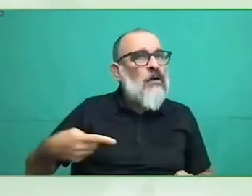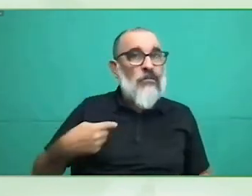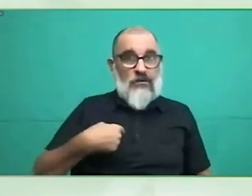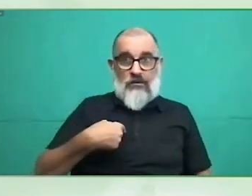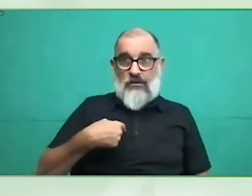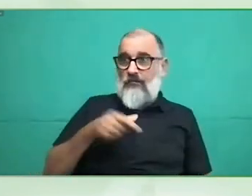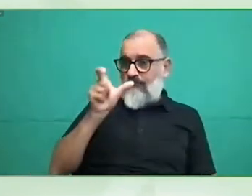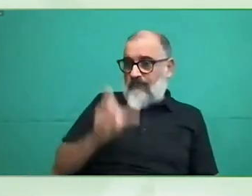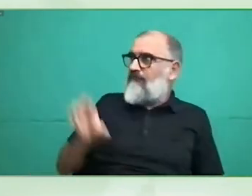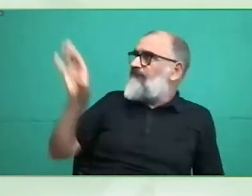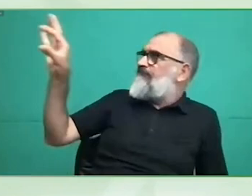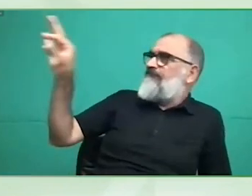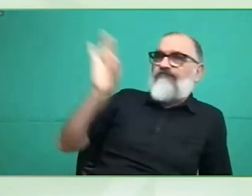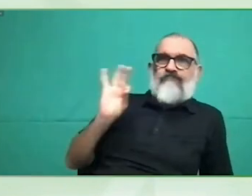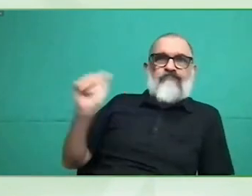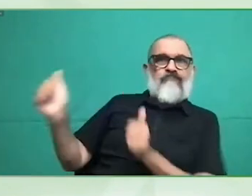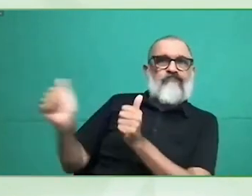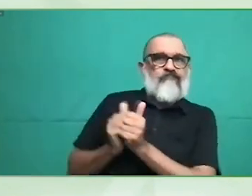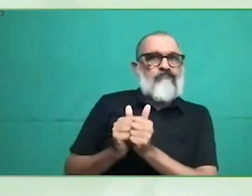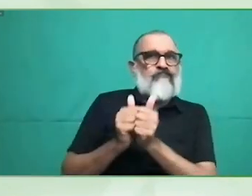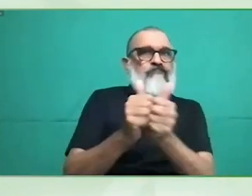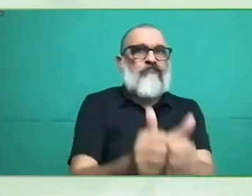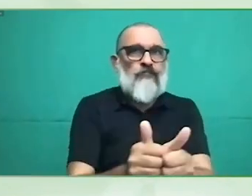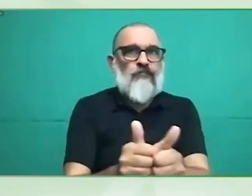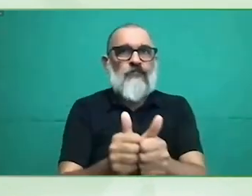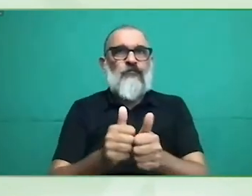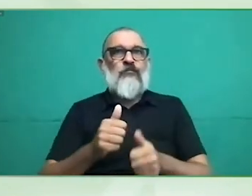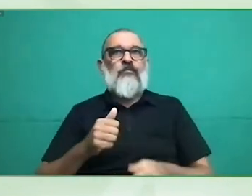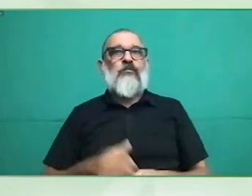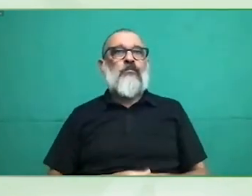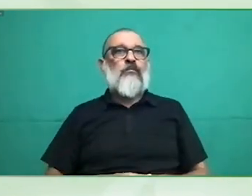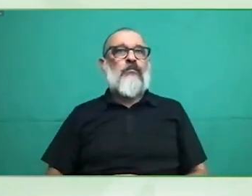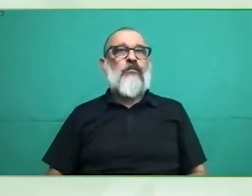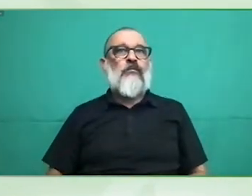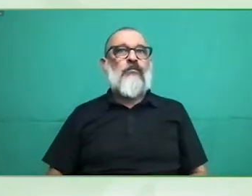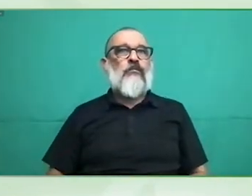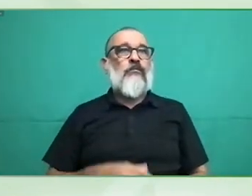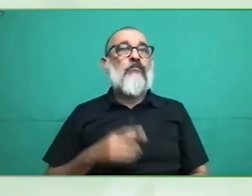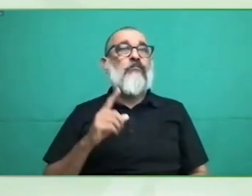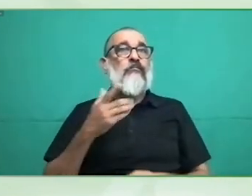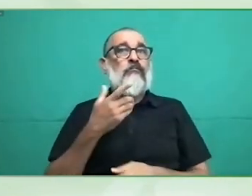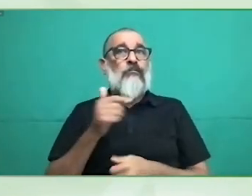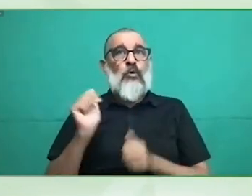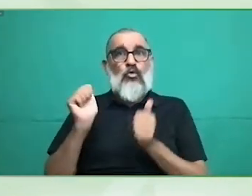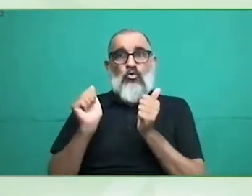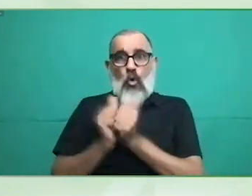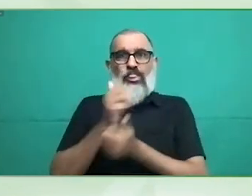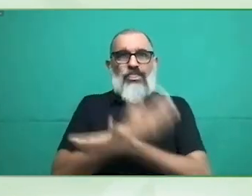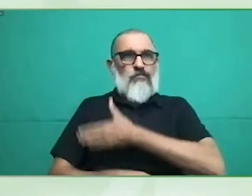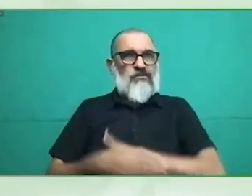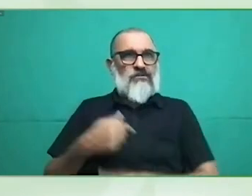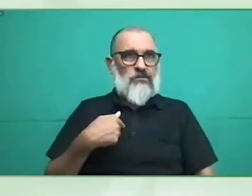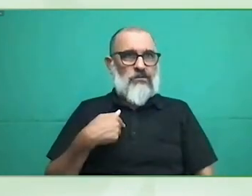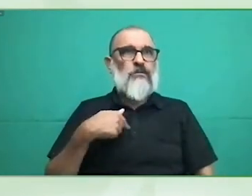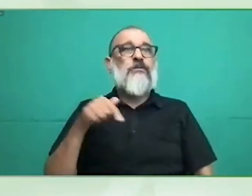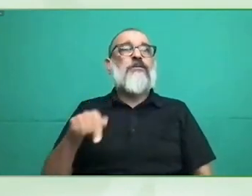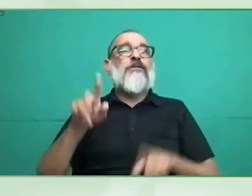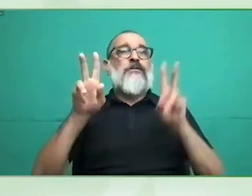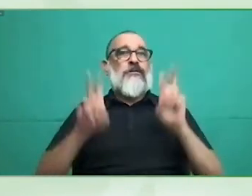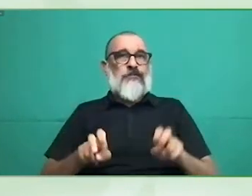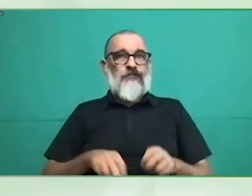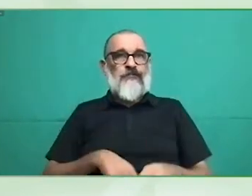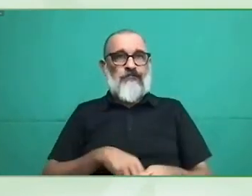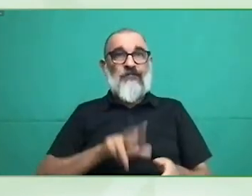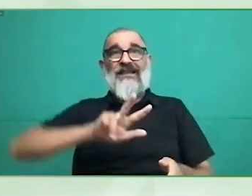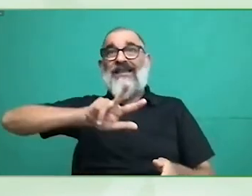necesario abordar las quejas y analizar las quejas de las personas con discapacidad y se tienen que